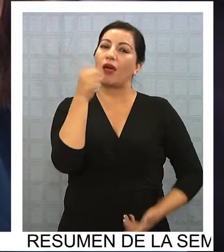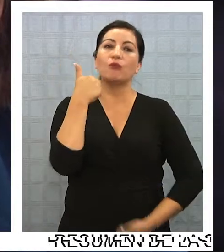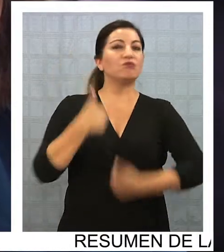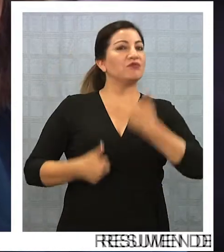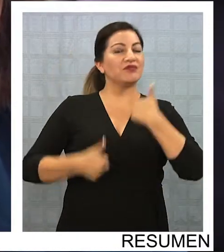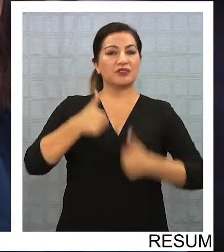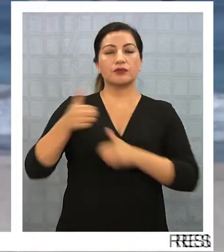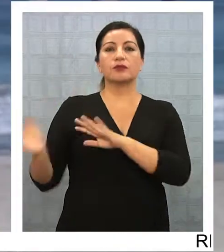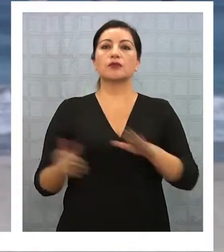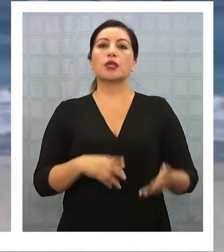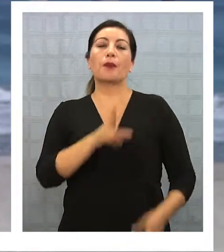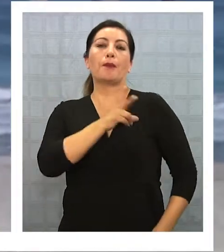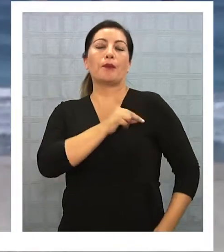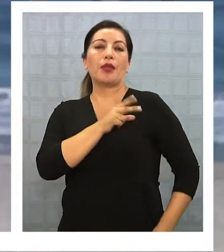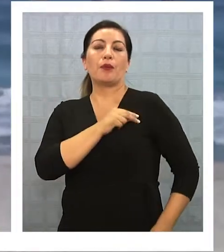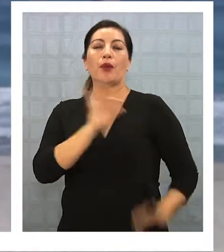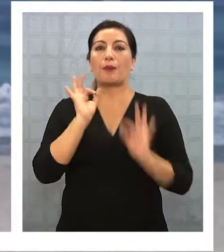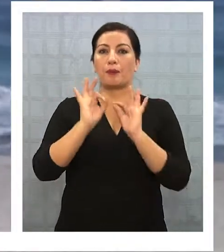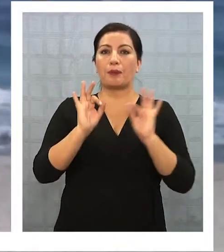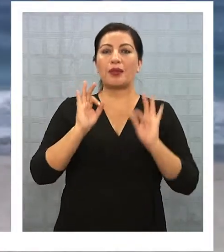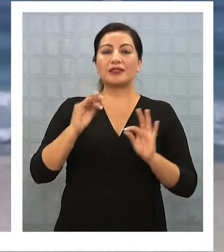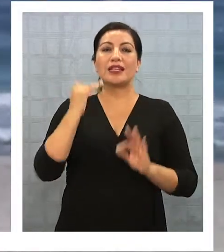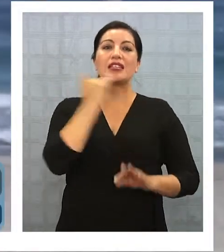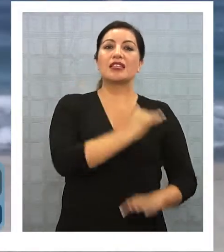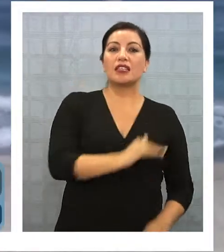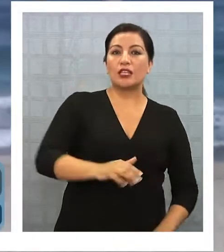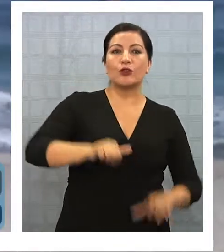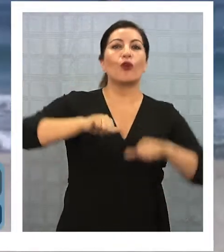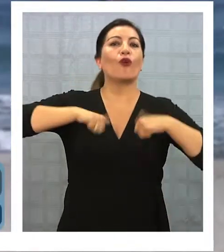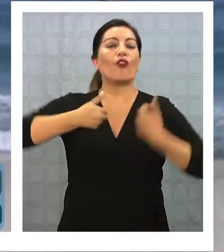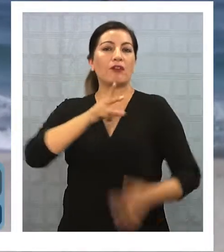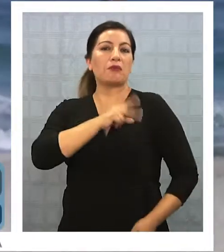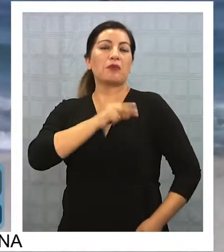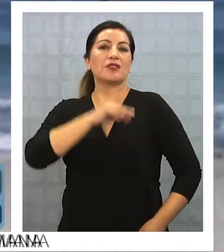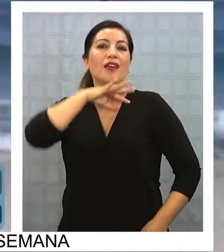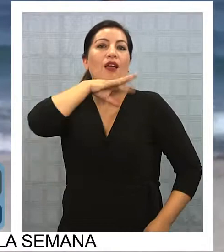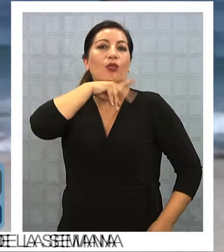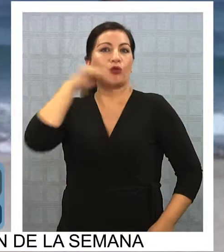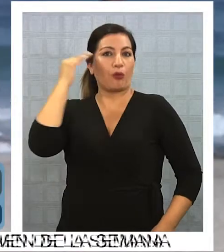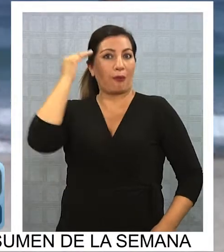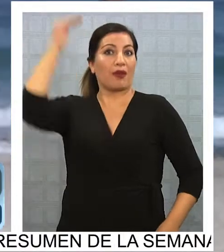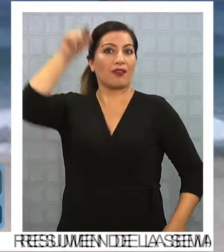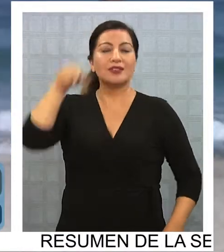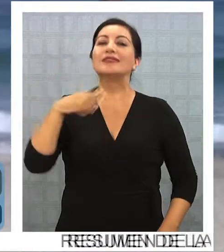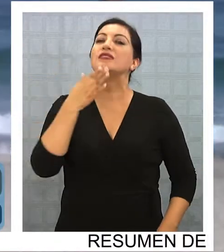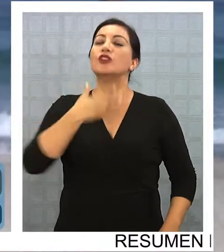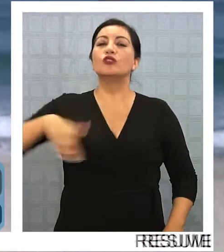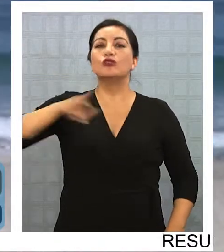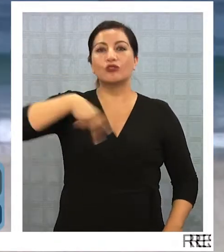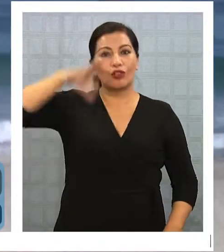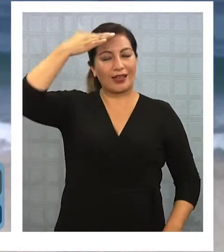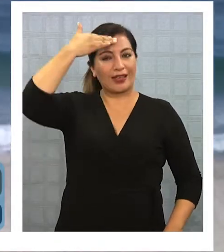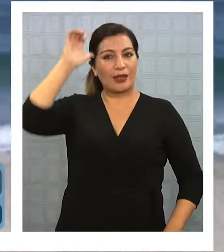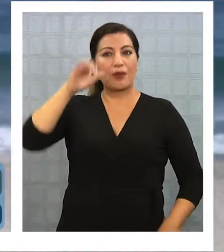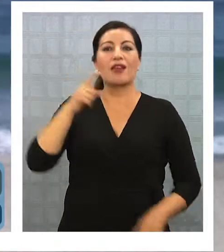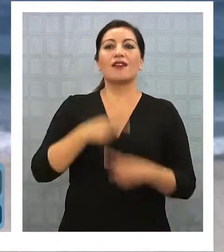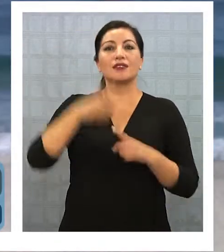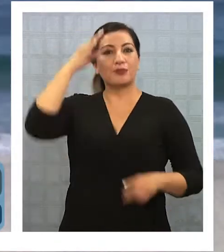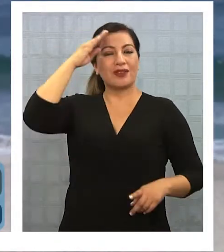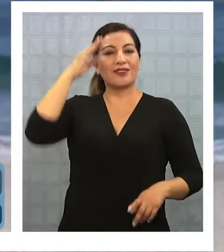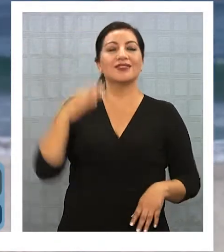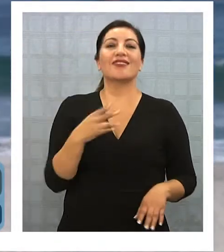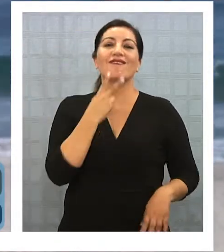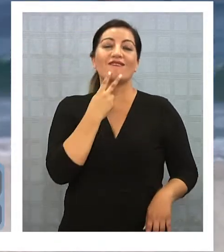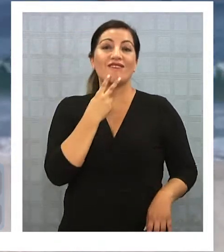profesión. Premio especial al talento infantil, al talento joven, al talento mayor. Creemos que la experiencia de la